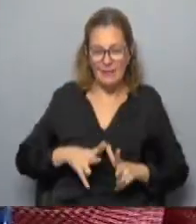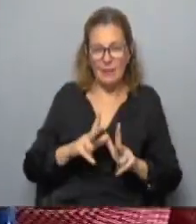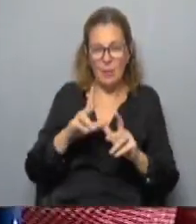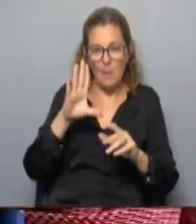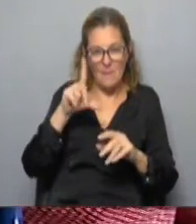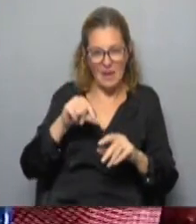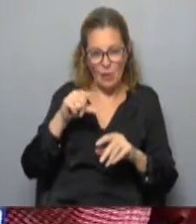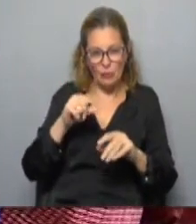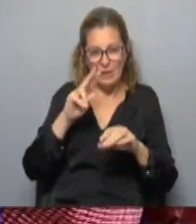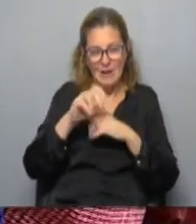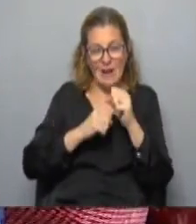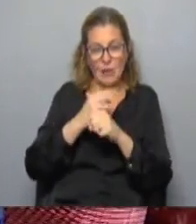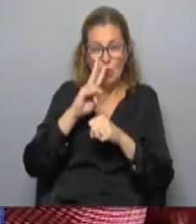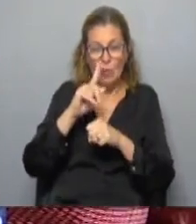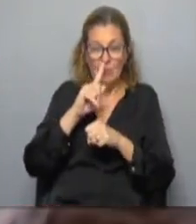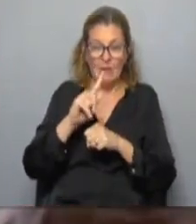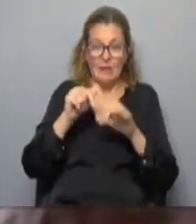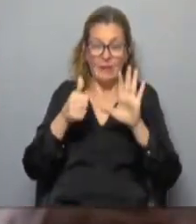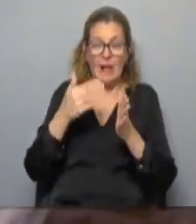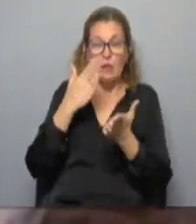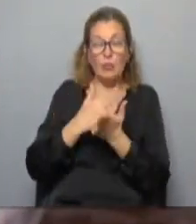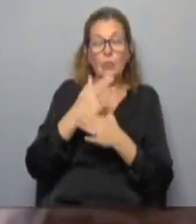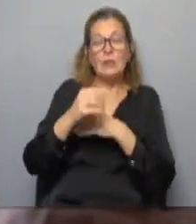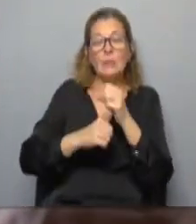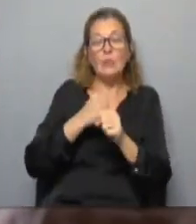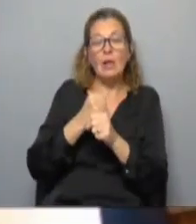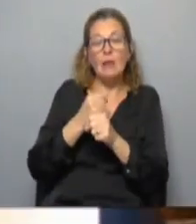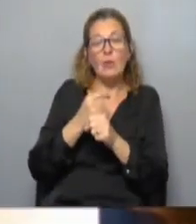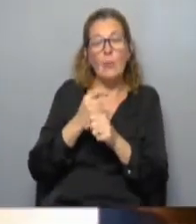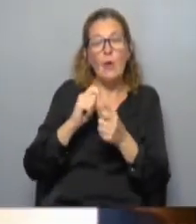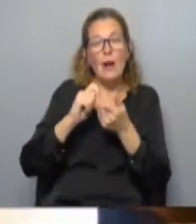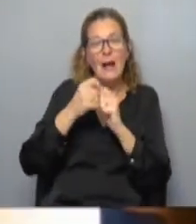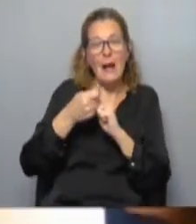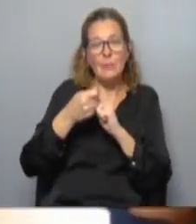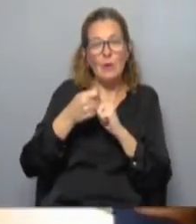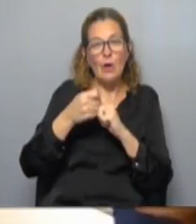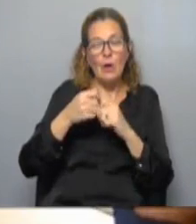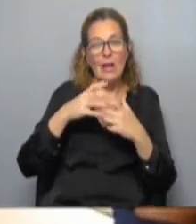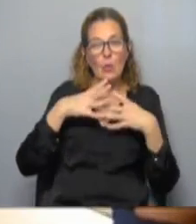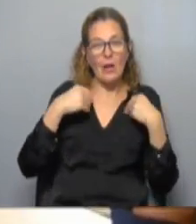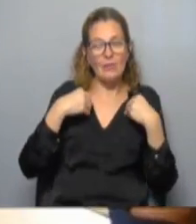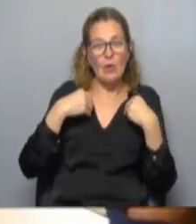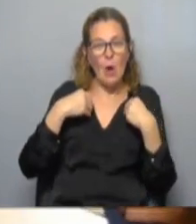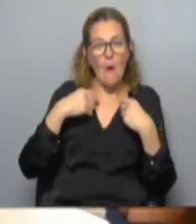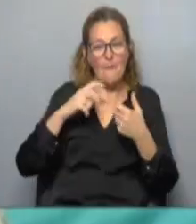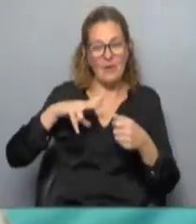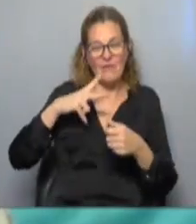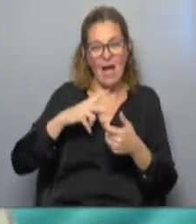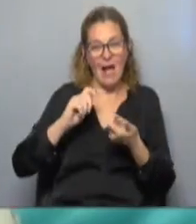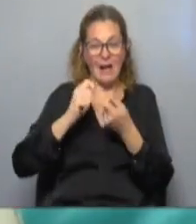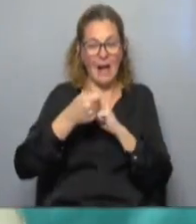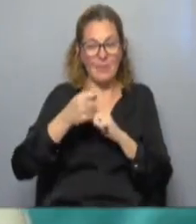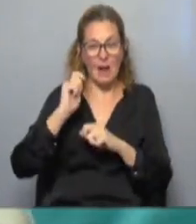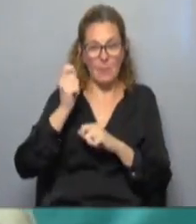desde 2016. Por otra parte, en los últimos años se dio un leve traspaso de la educación privada a la pública, que pasó de 82